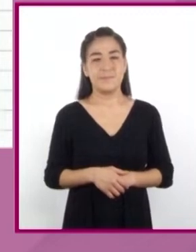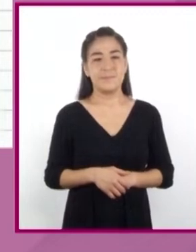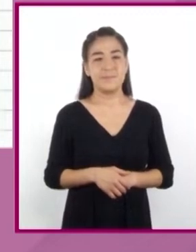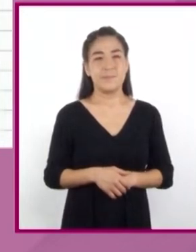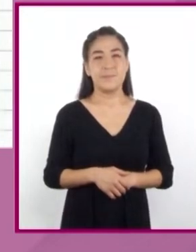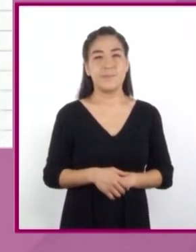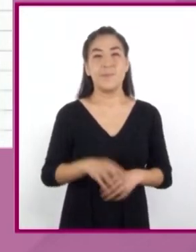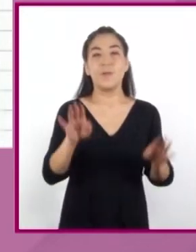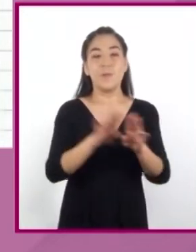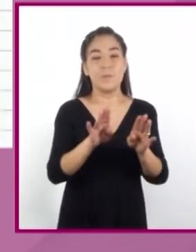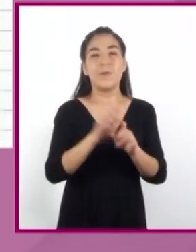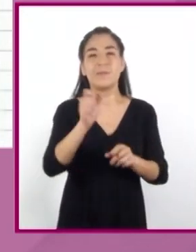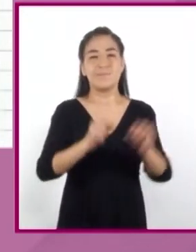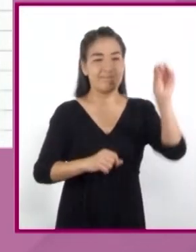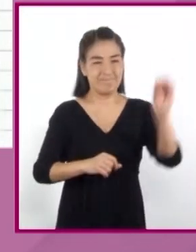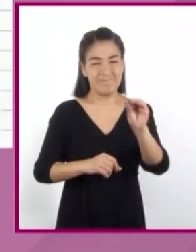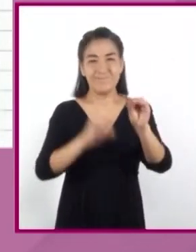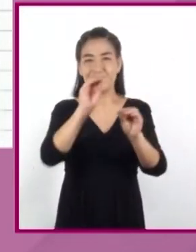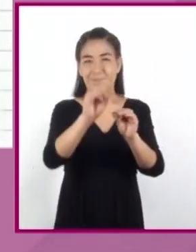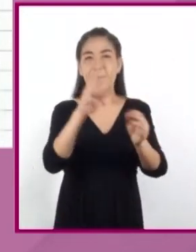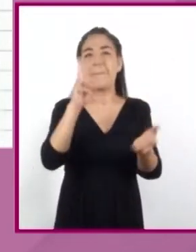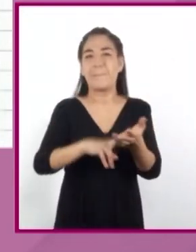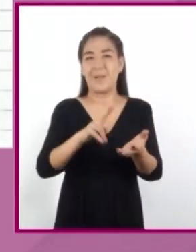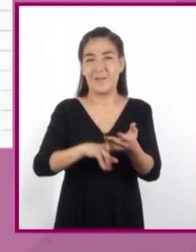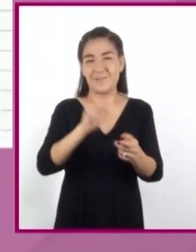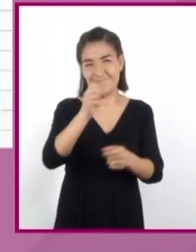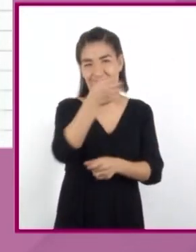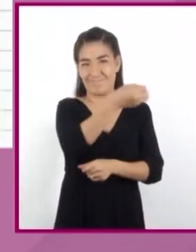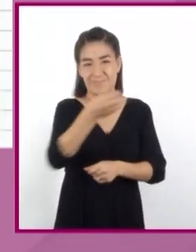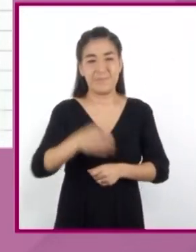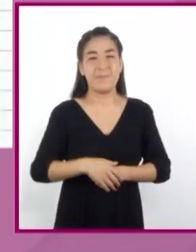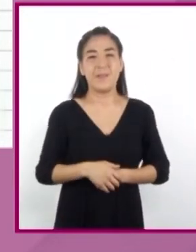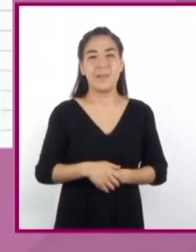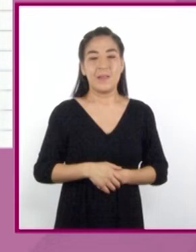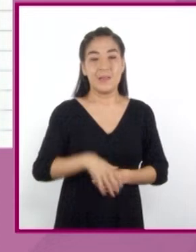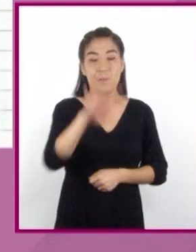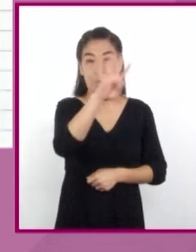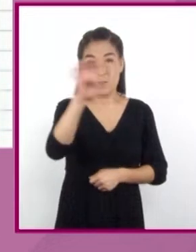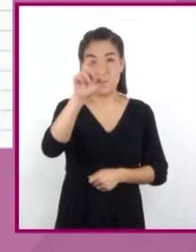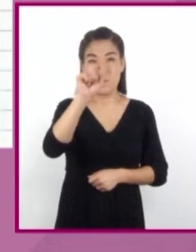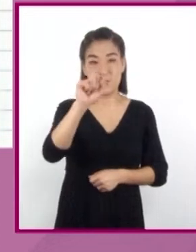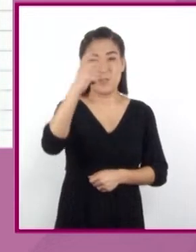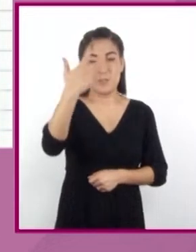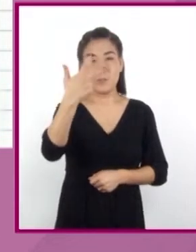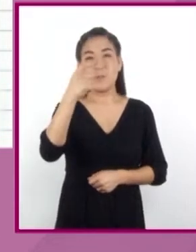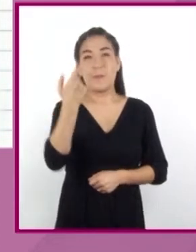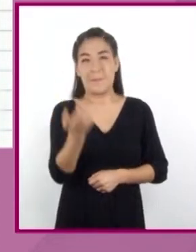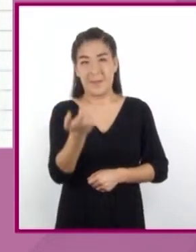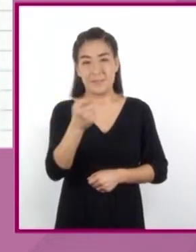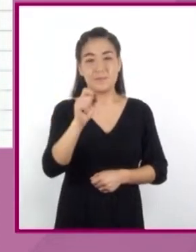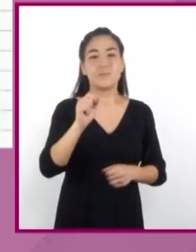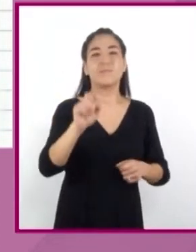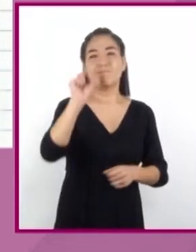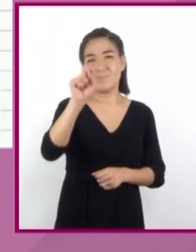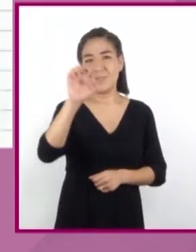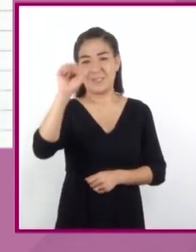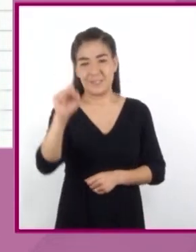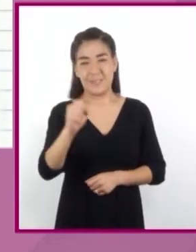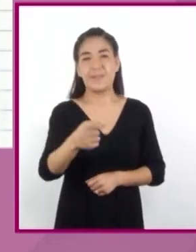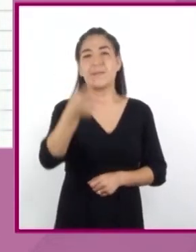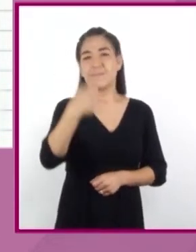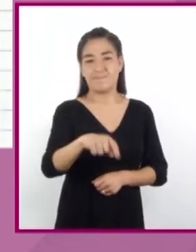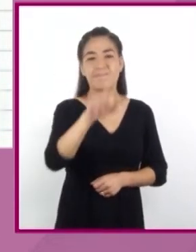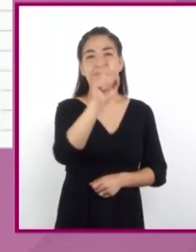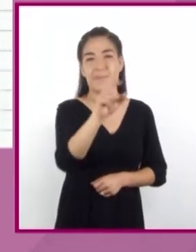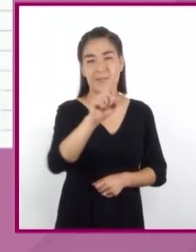Sustituimos los valores que conocemos en la fórmula, 428 pesos con 60 centavos entre 20 dólares.